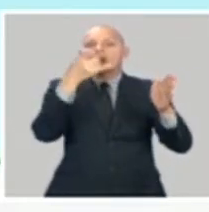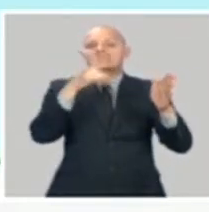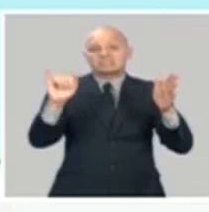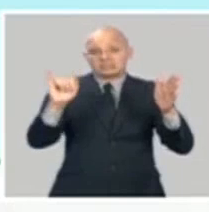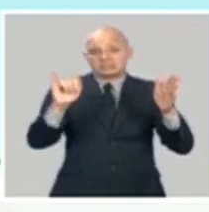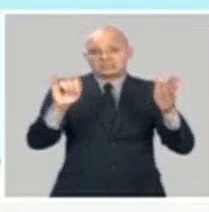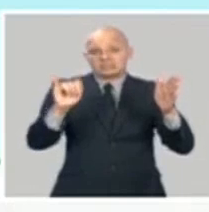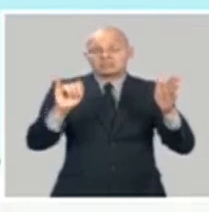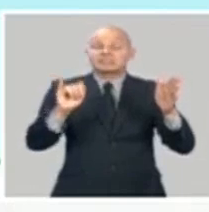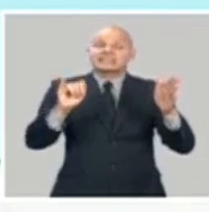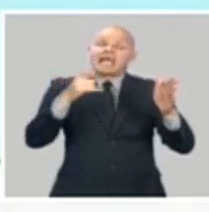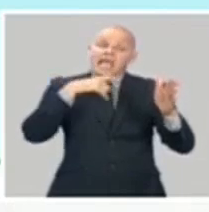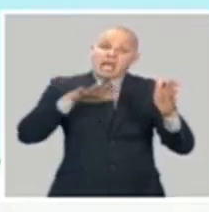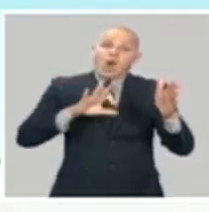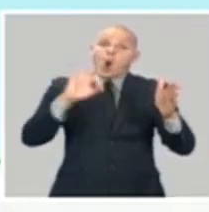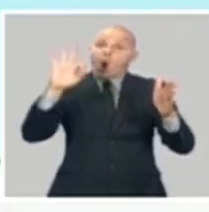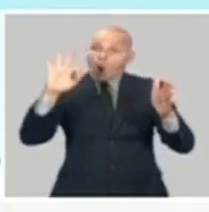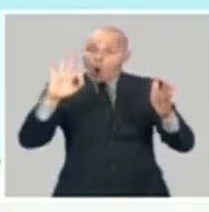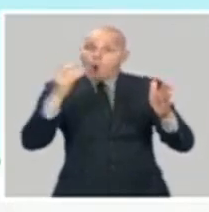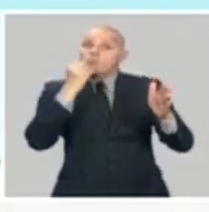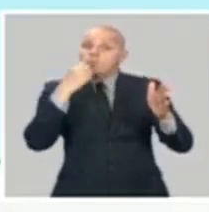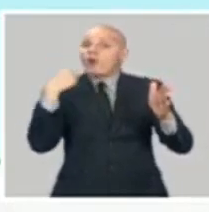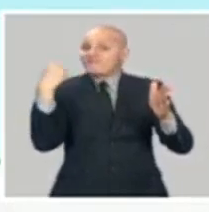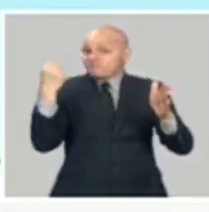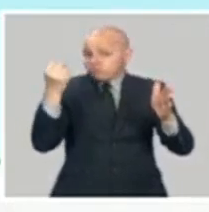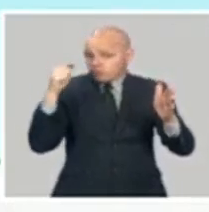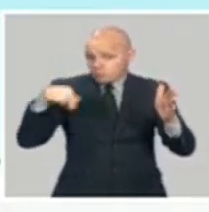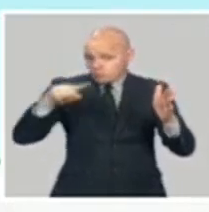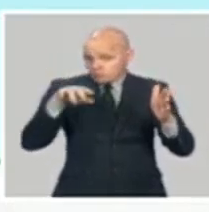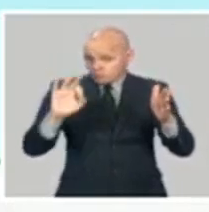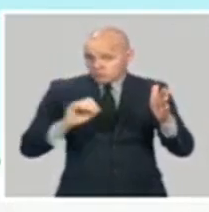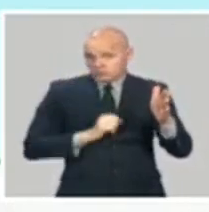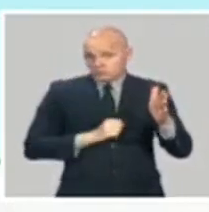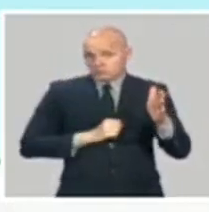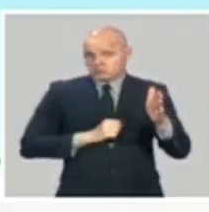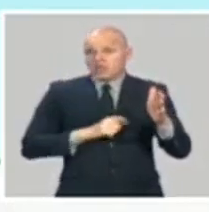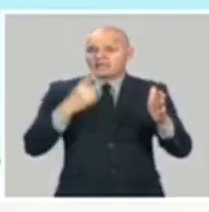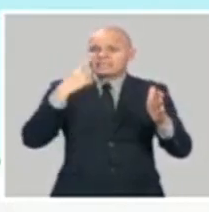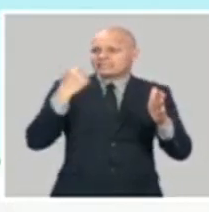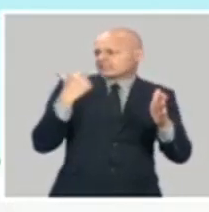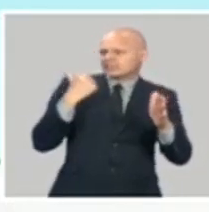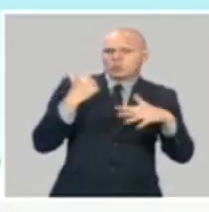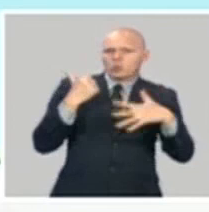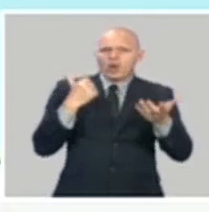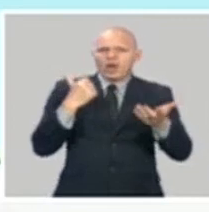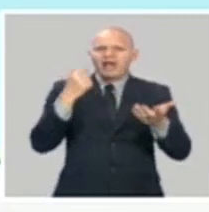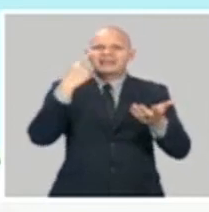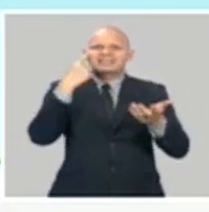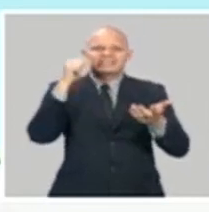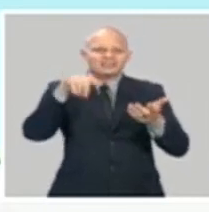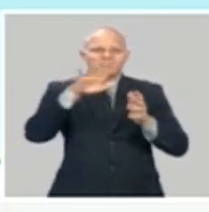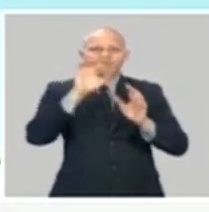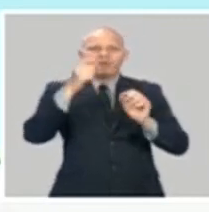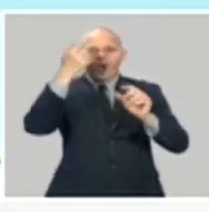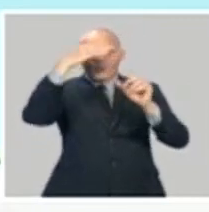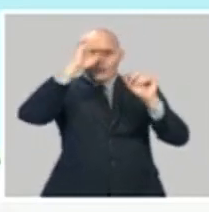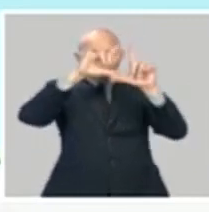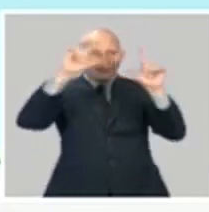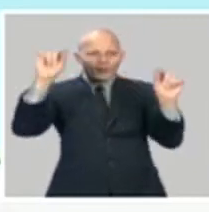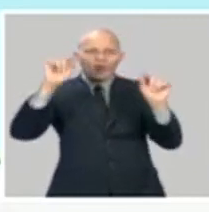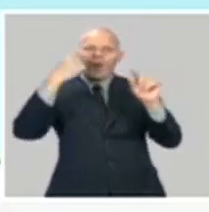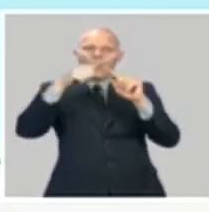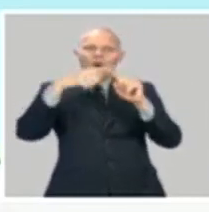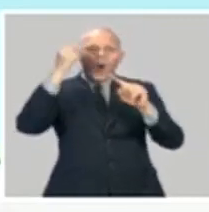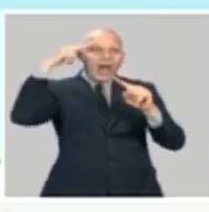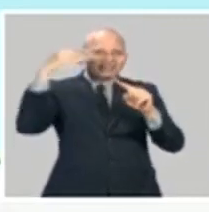8 podrían alcanzar la categoría de huracán. Están repartidos en 10 en el Océano Atlántico, 3 en